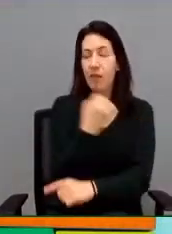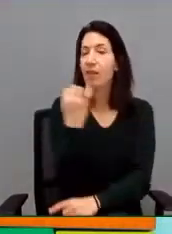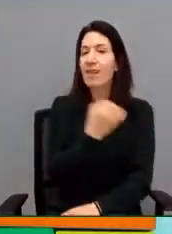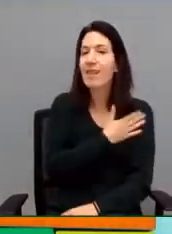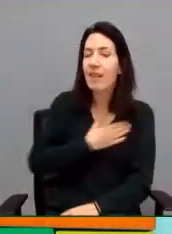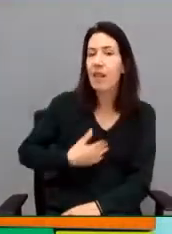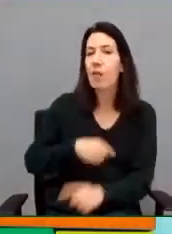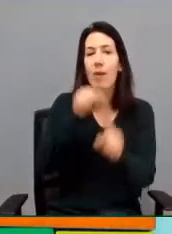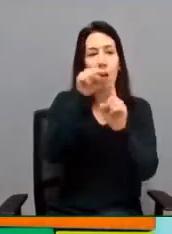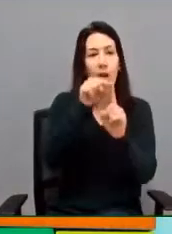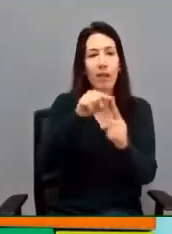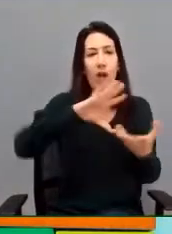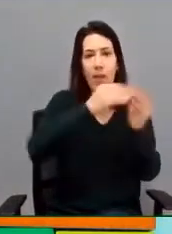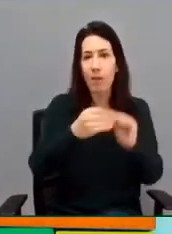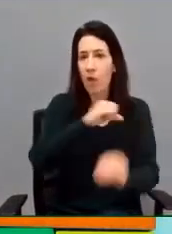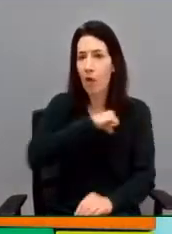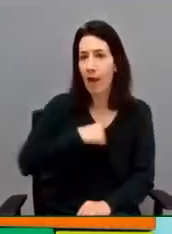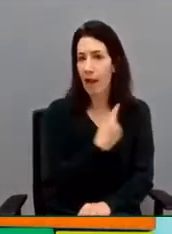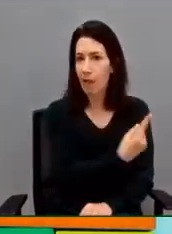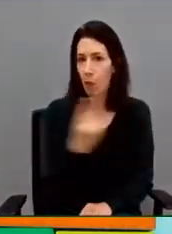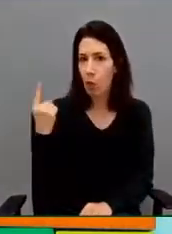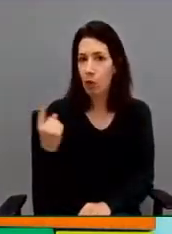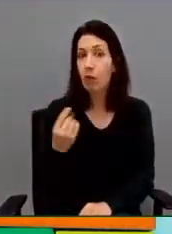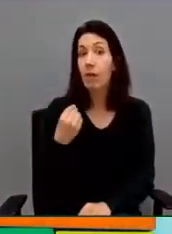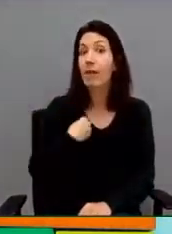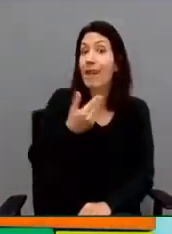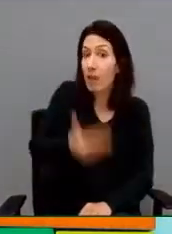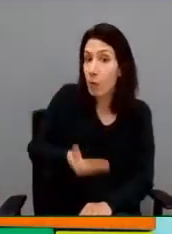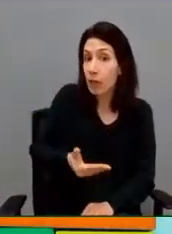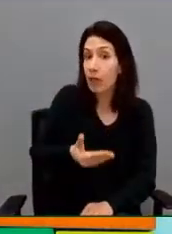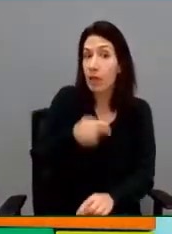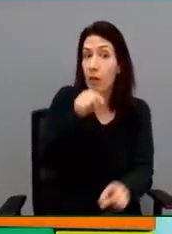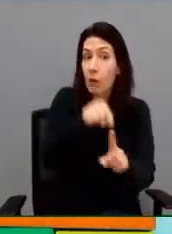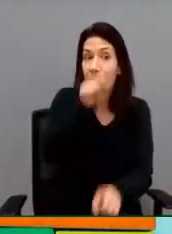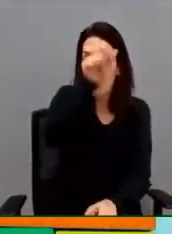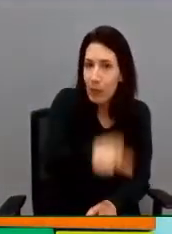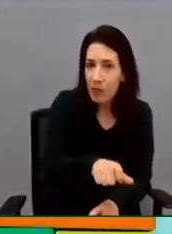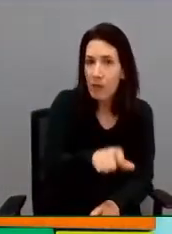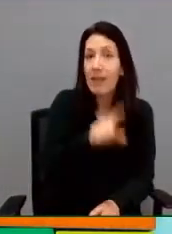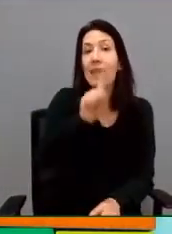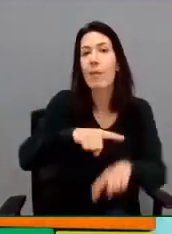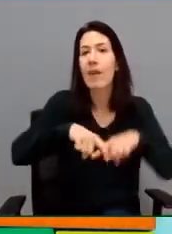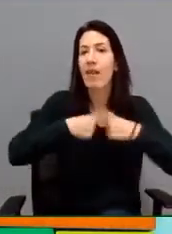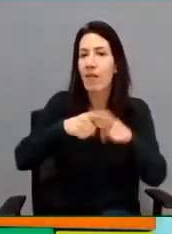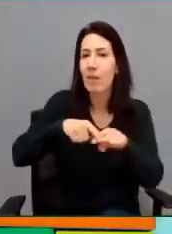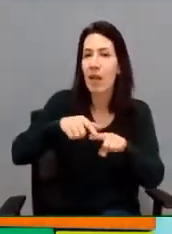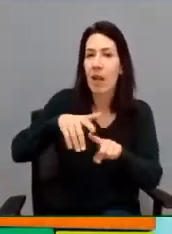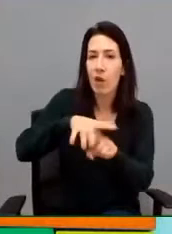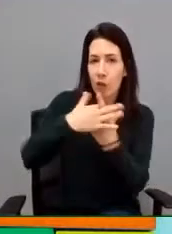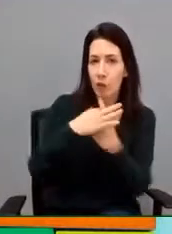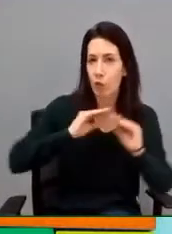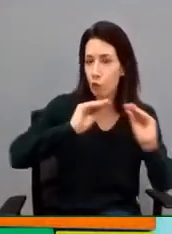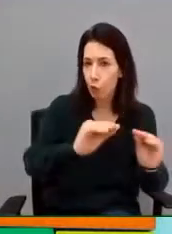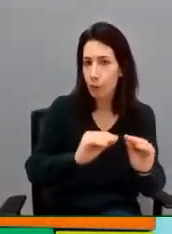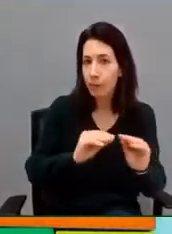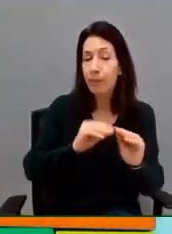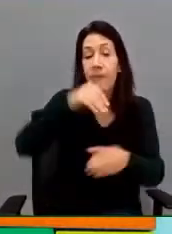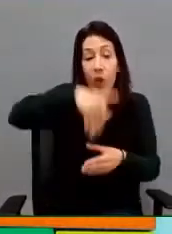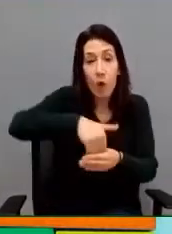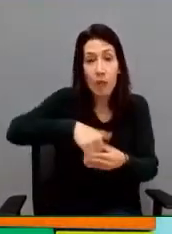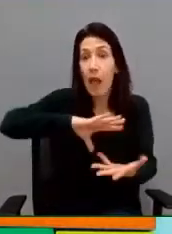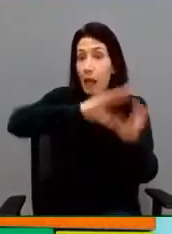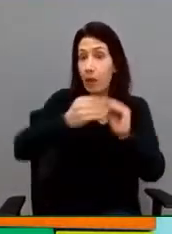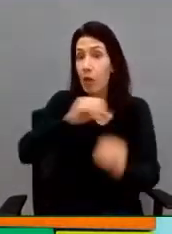Establecer objetivos individuales, como decía, significativos y relevantes para la persona y para su contexto, contenidos